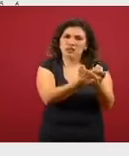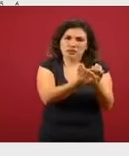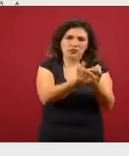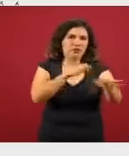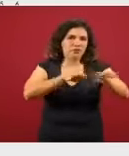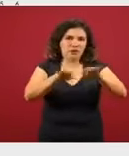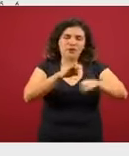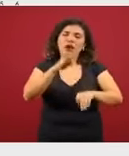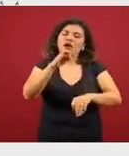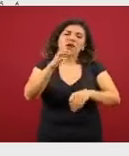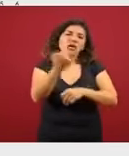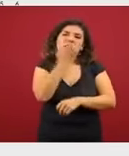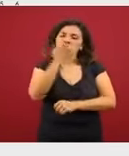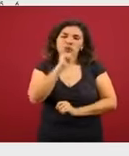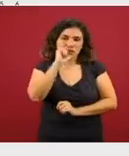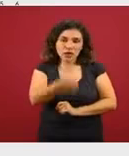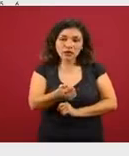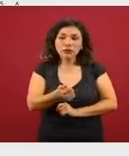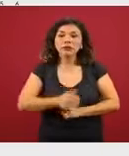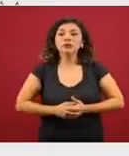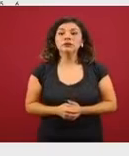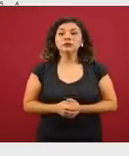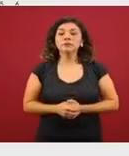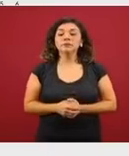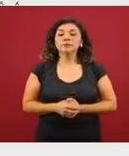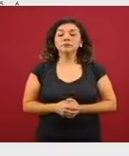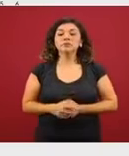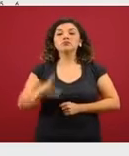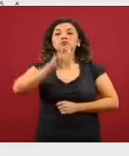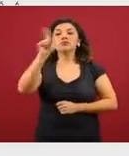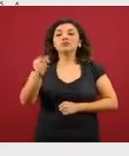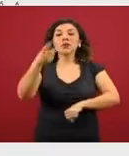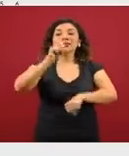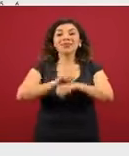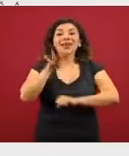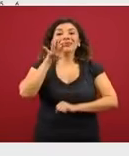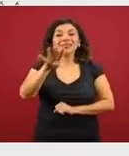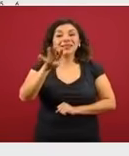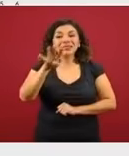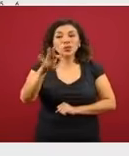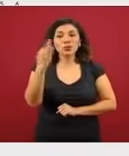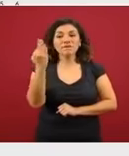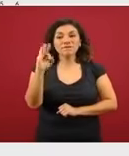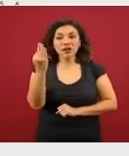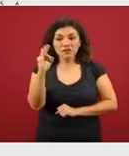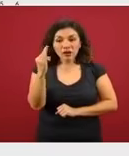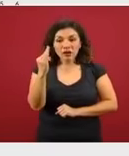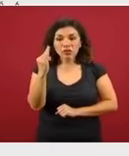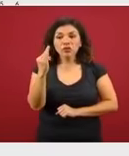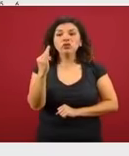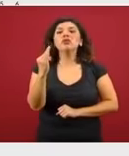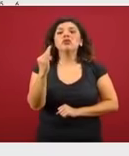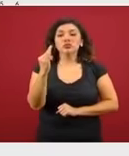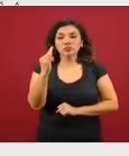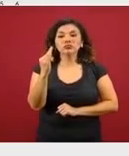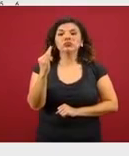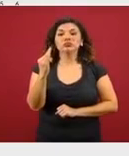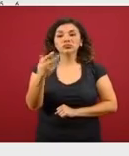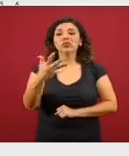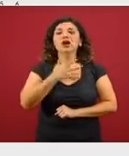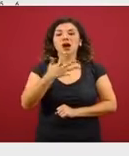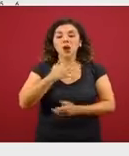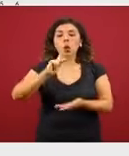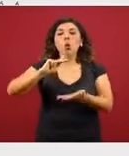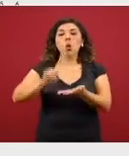va a trabajar. Y el día 19 de febrero, tenemos de nuevo